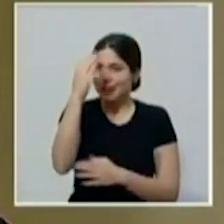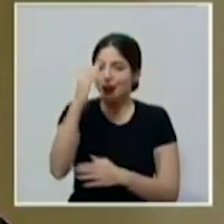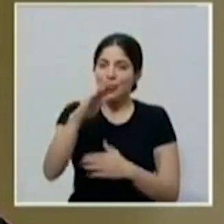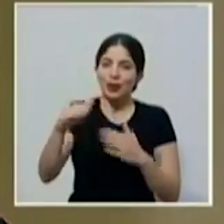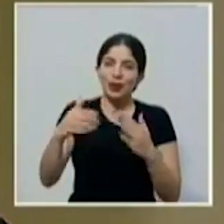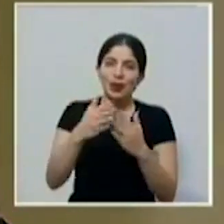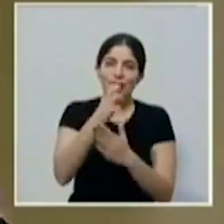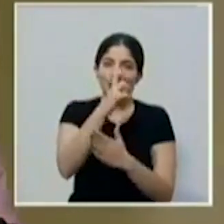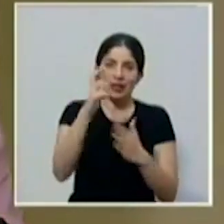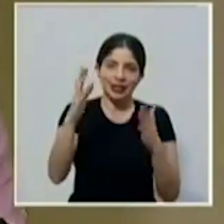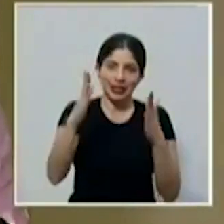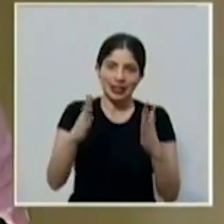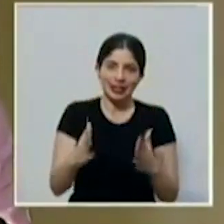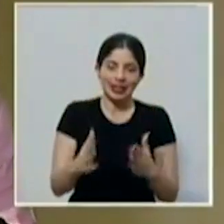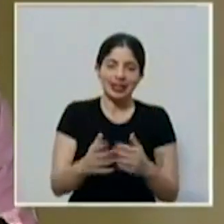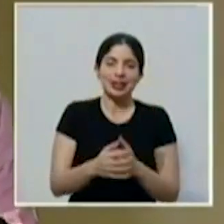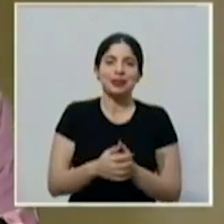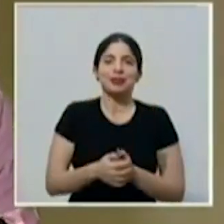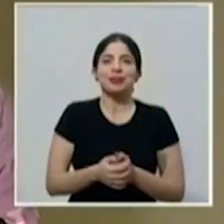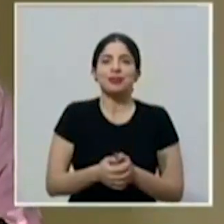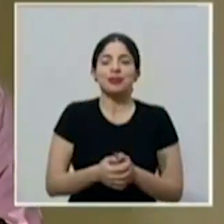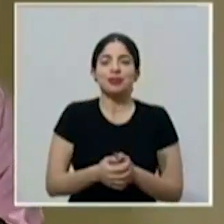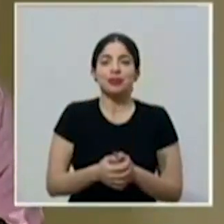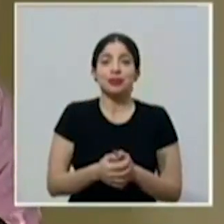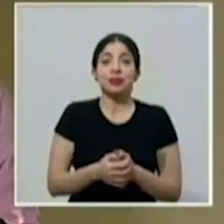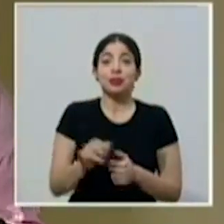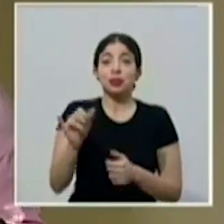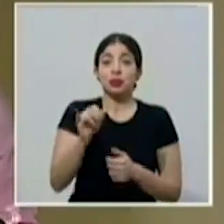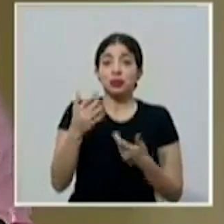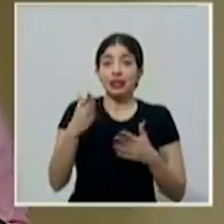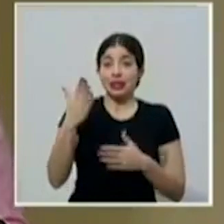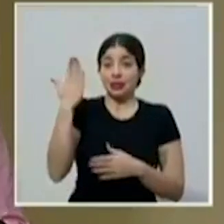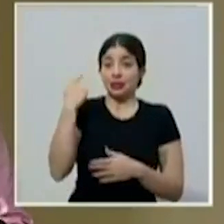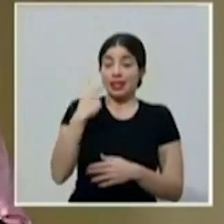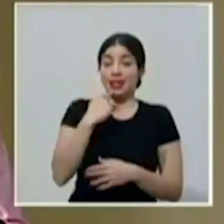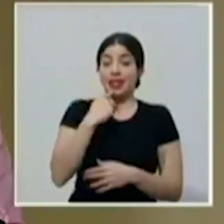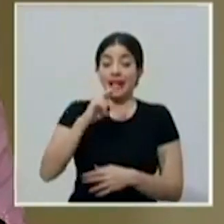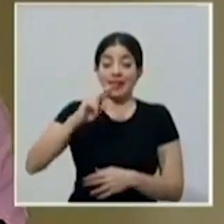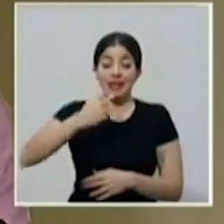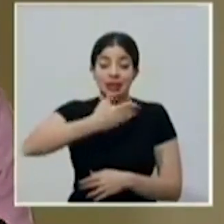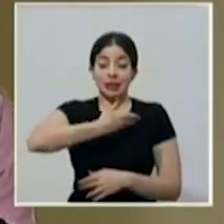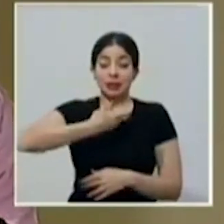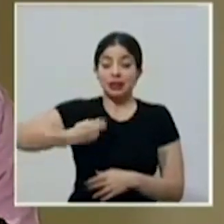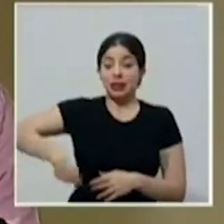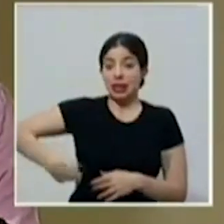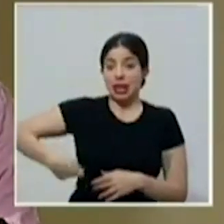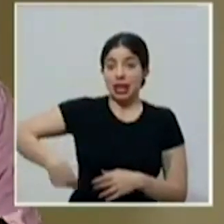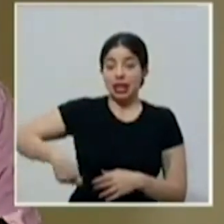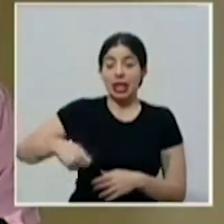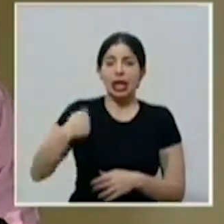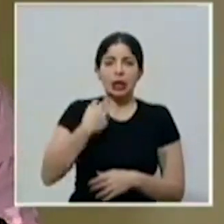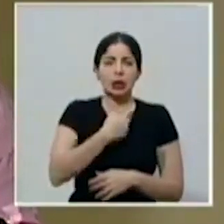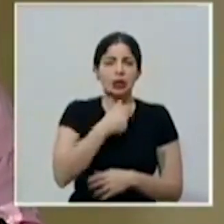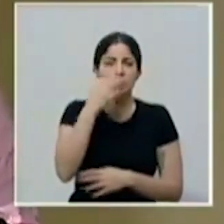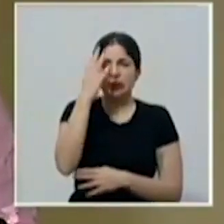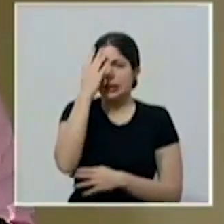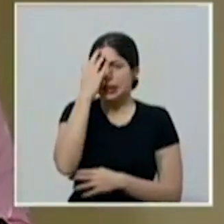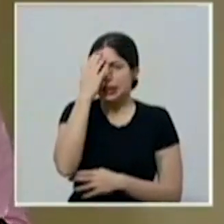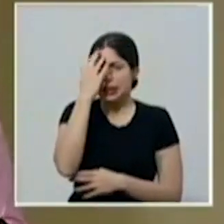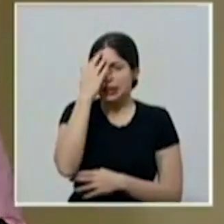y dos costarricenses. Como bien lo dijo la vicepresidenta, preocupados